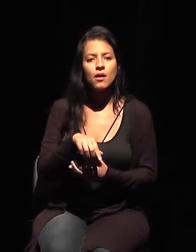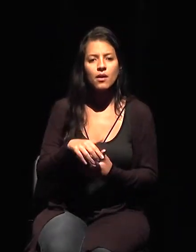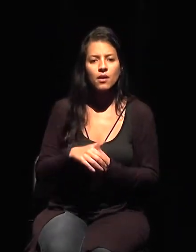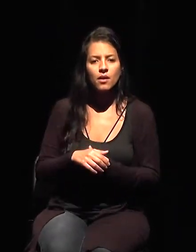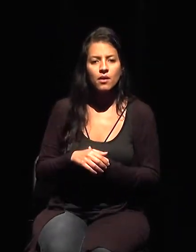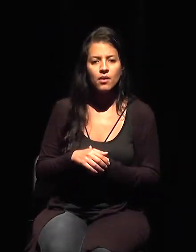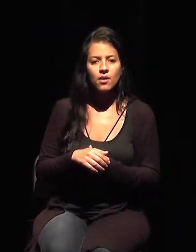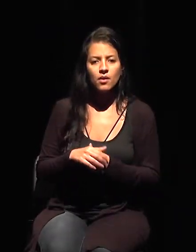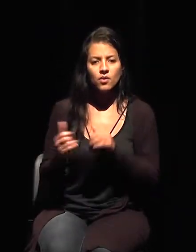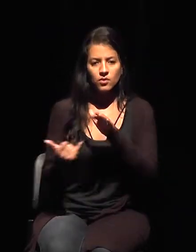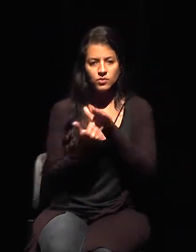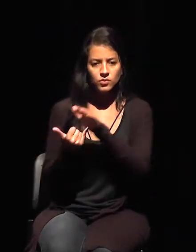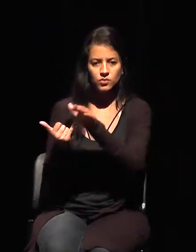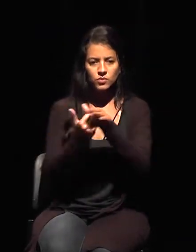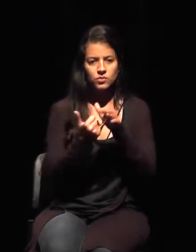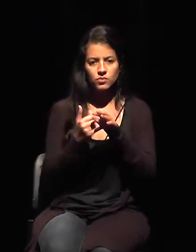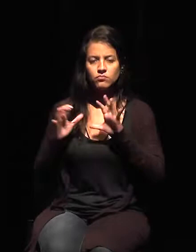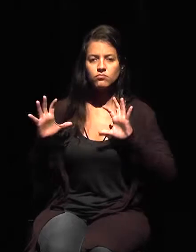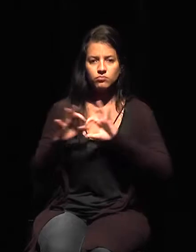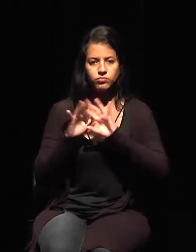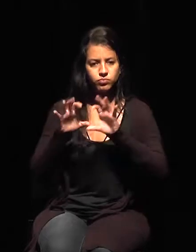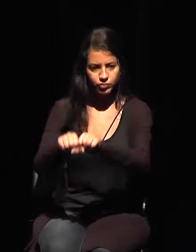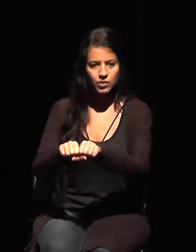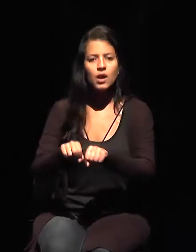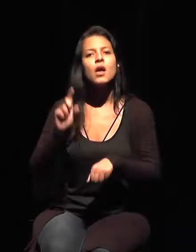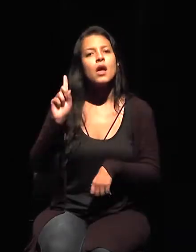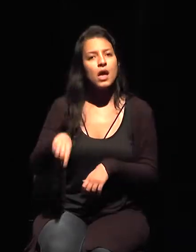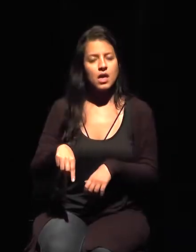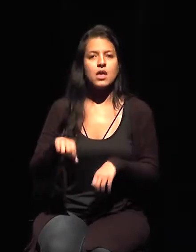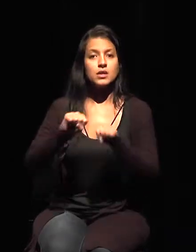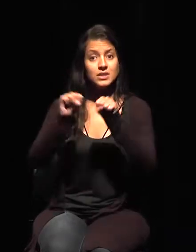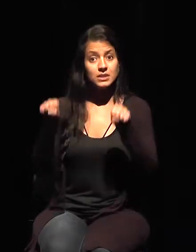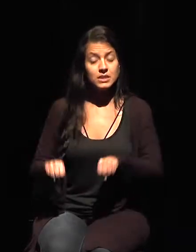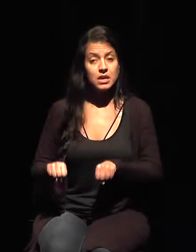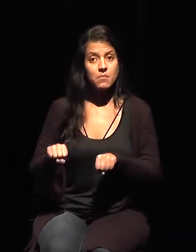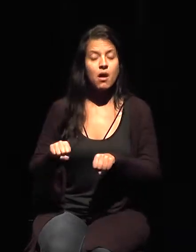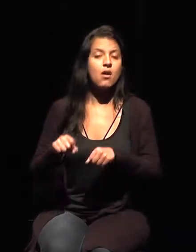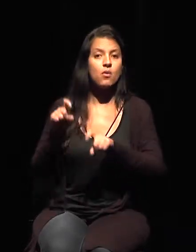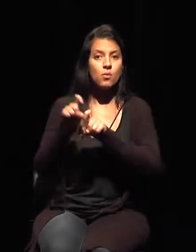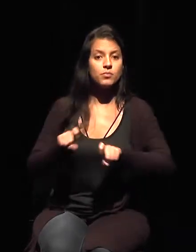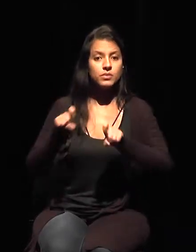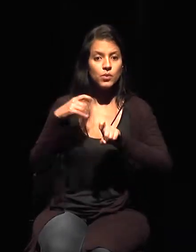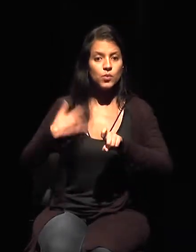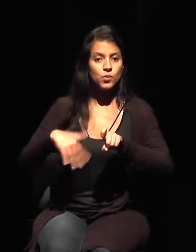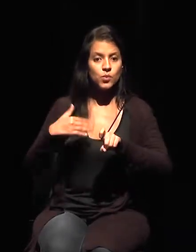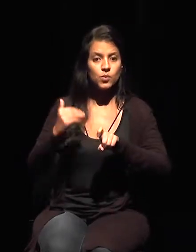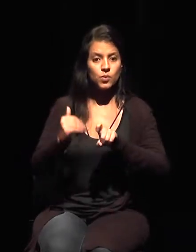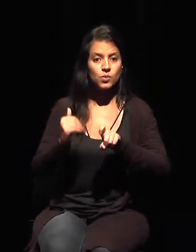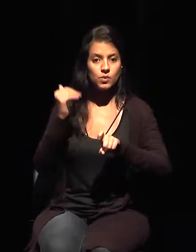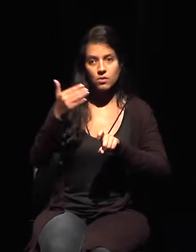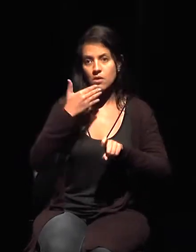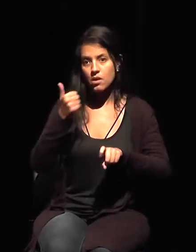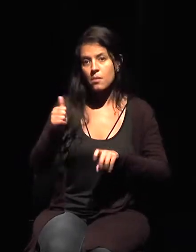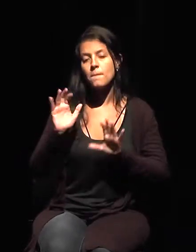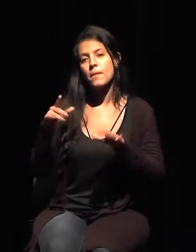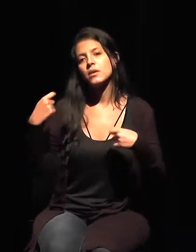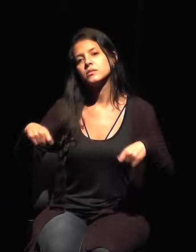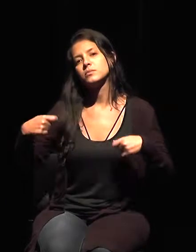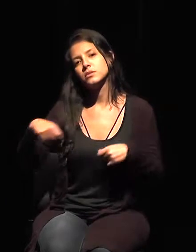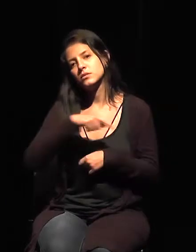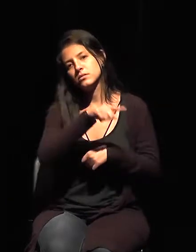inteligencia, cada vez más perfeccionados, cada vez más mejorados, pero tenemos que contar con la ayuda de colaboradores, porque